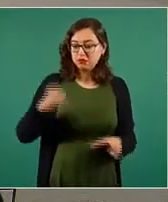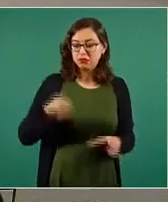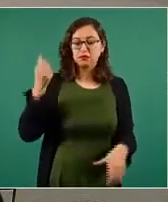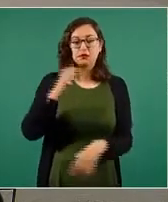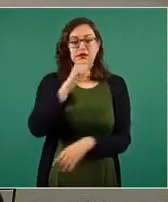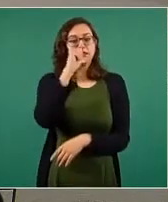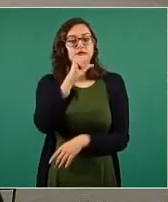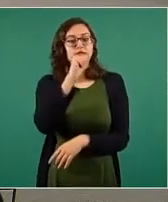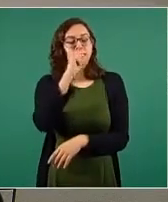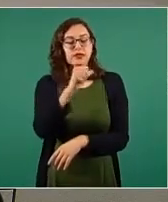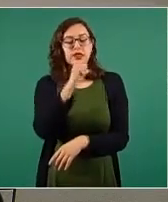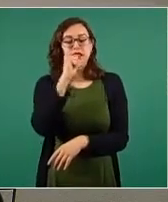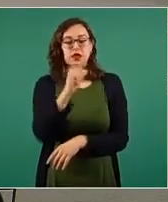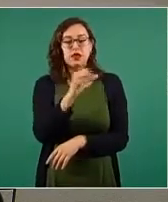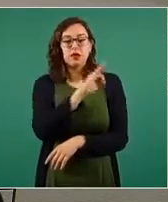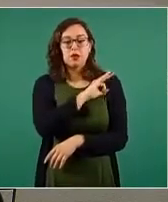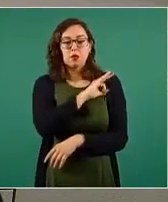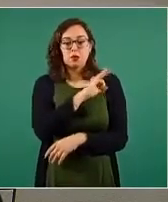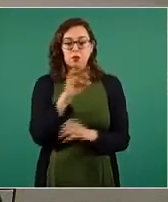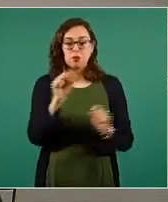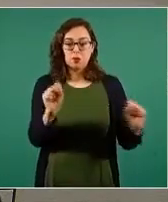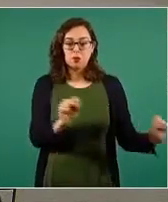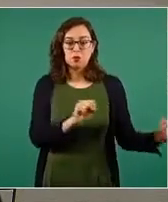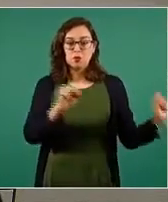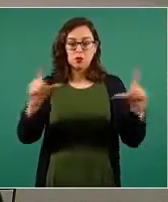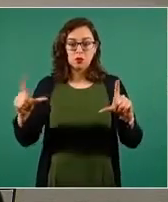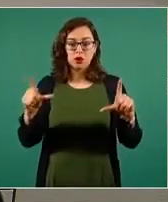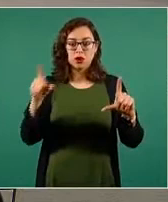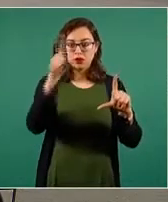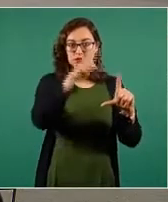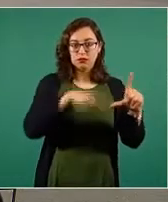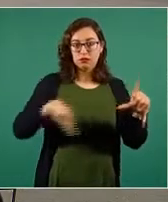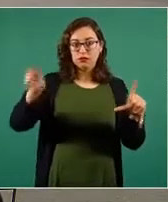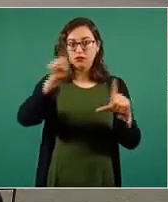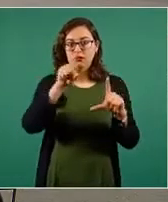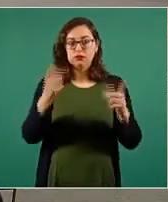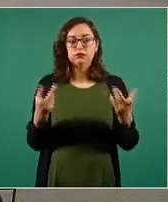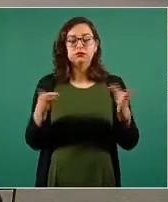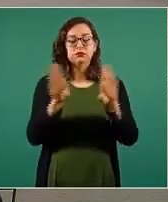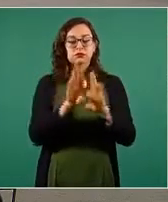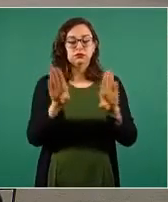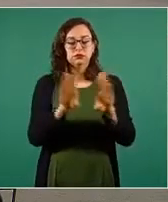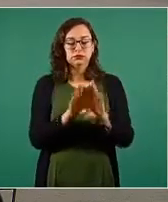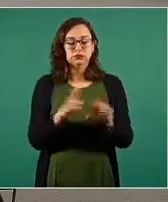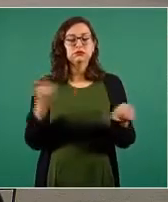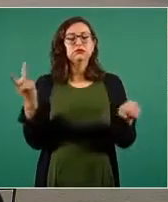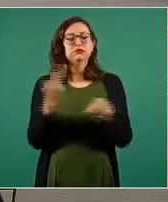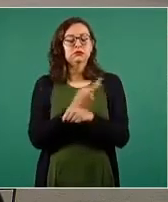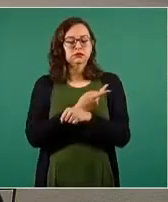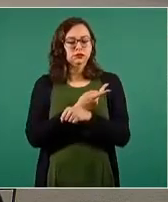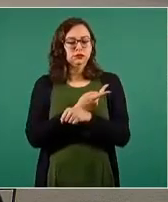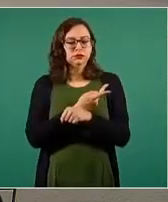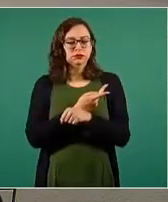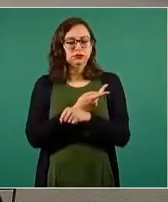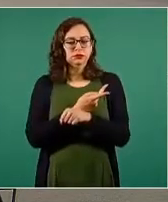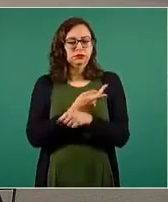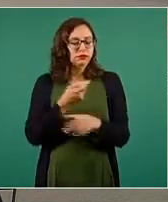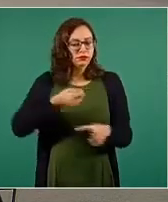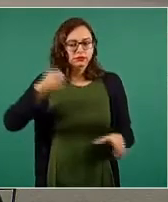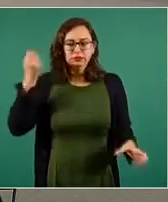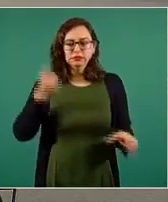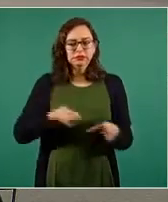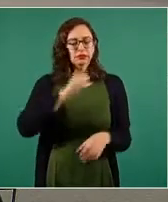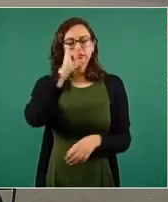los círculos en donde está la población penitenciaria y quien todavía no tiene